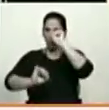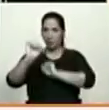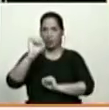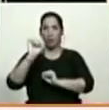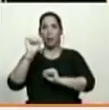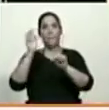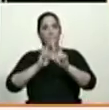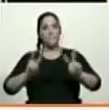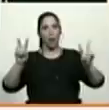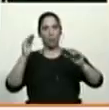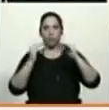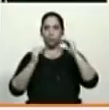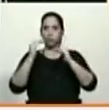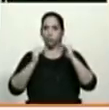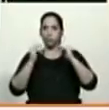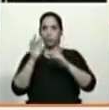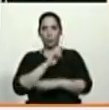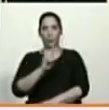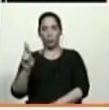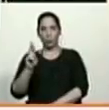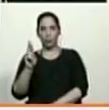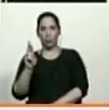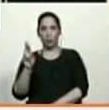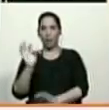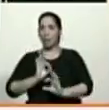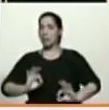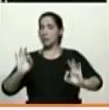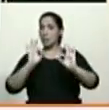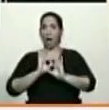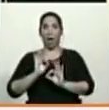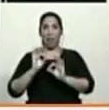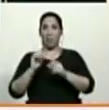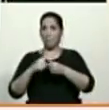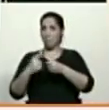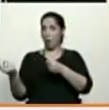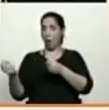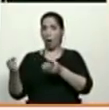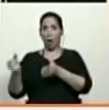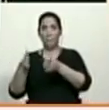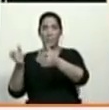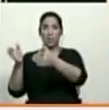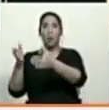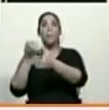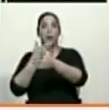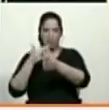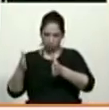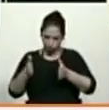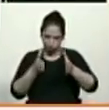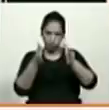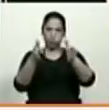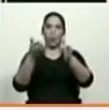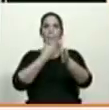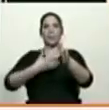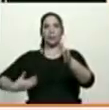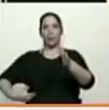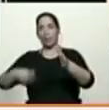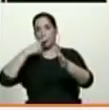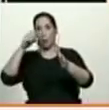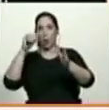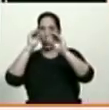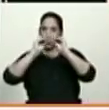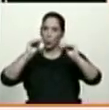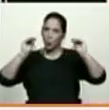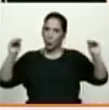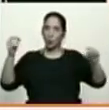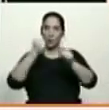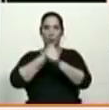y la estabilidad de la República. Nada nos sacará de ese camino y el llamado que ha hecho el presidente Nicolás Maduro es al trabajo de